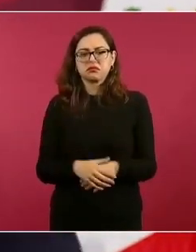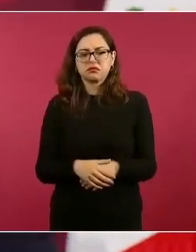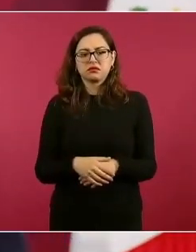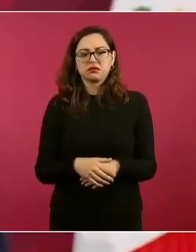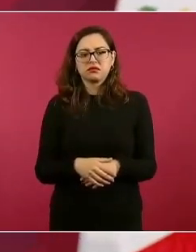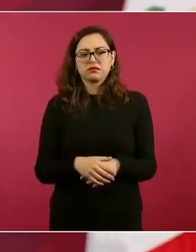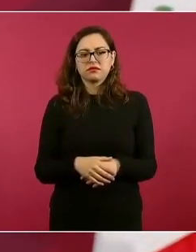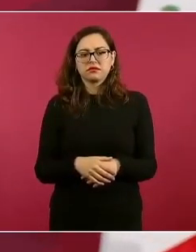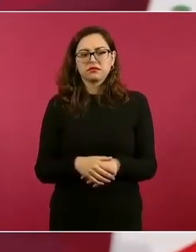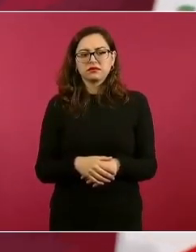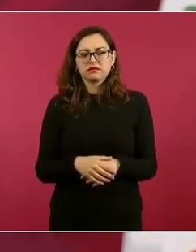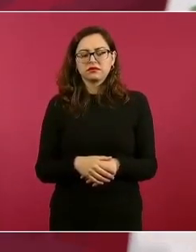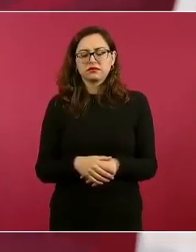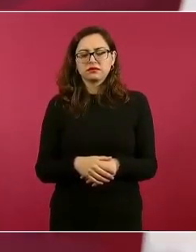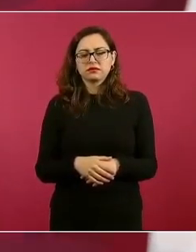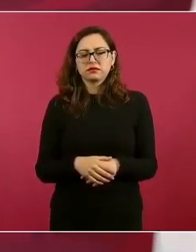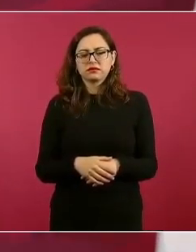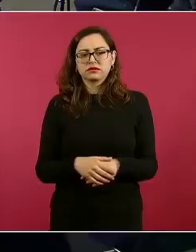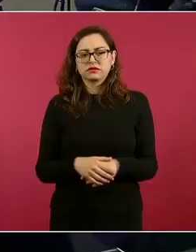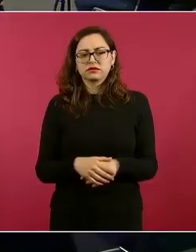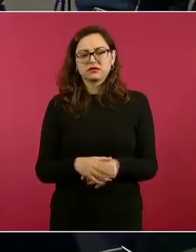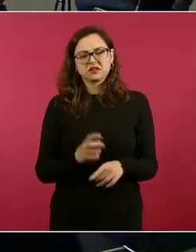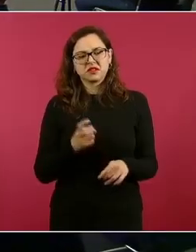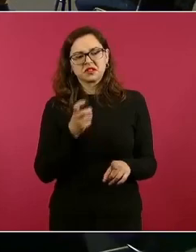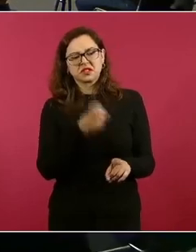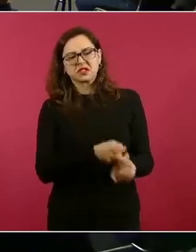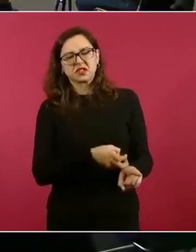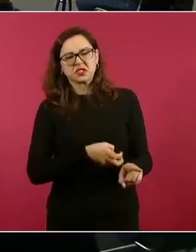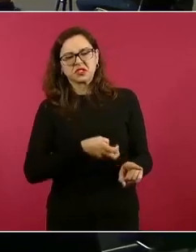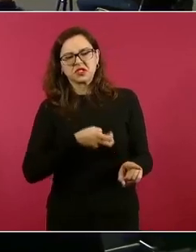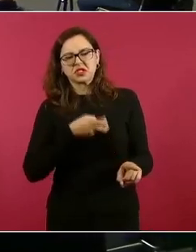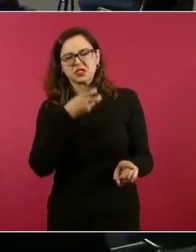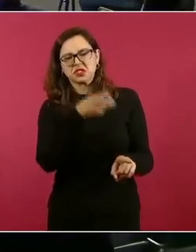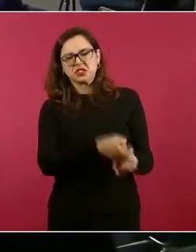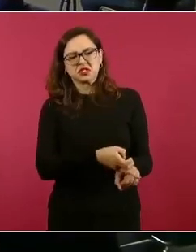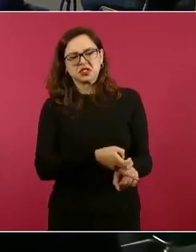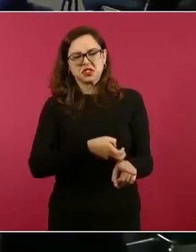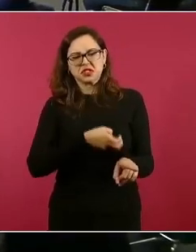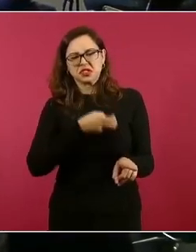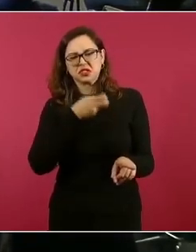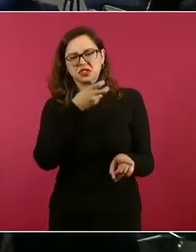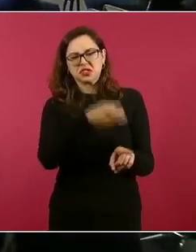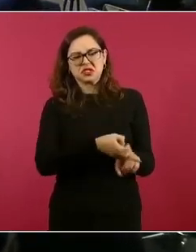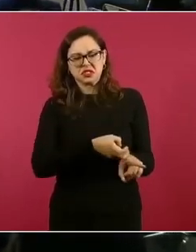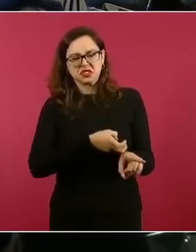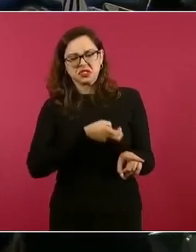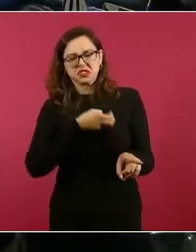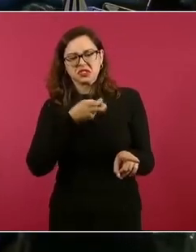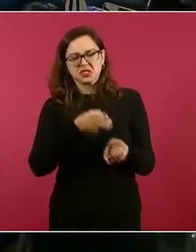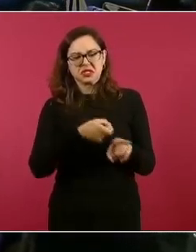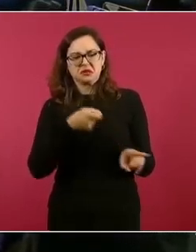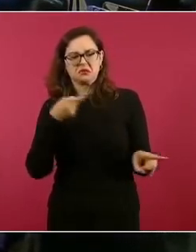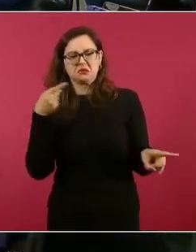muy ingratos. Los, y a lo mejor usaba otras palabras,